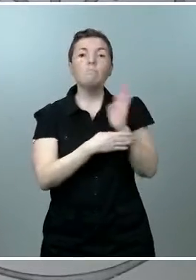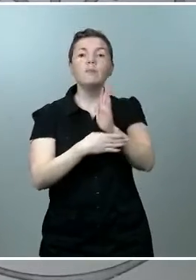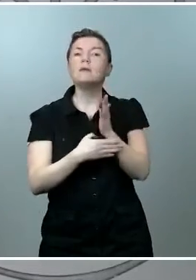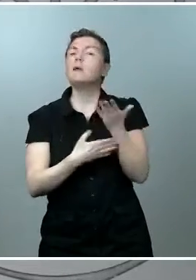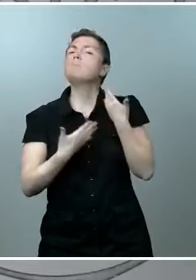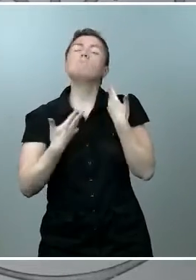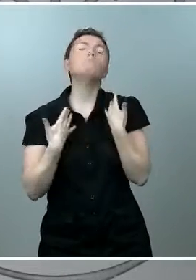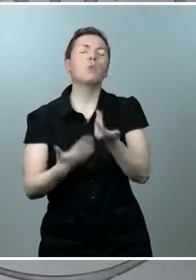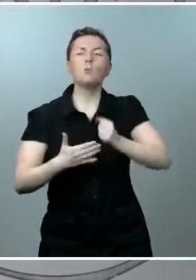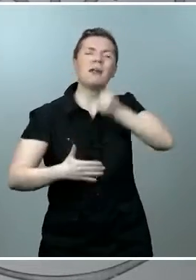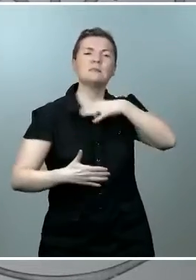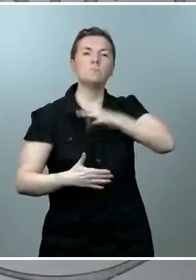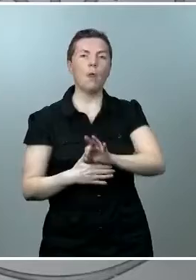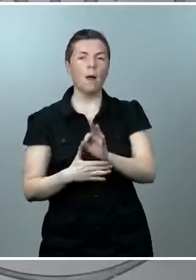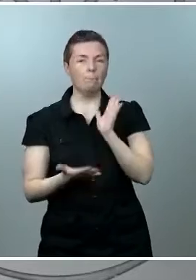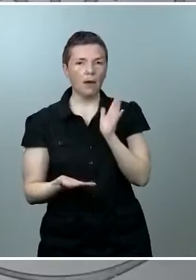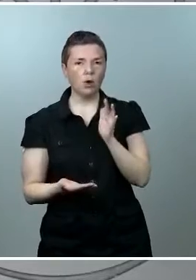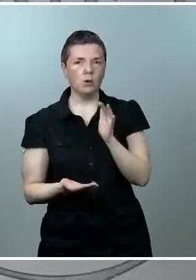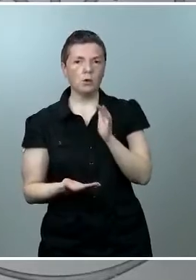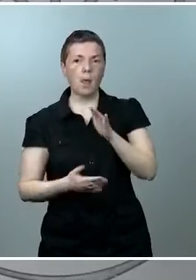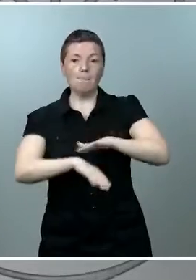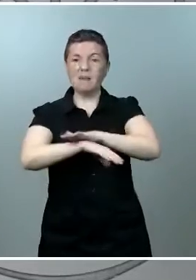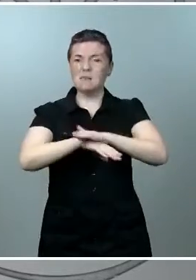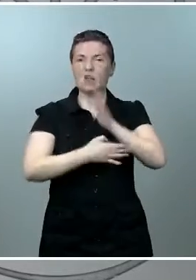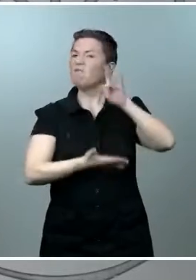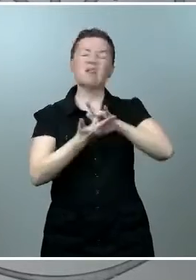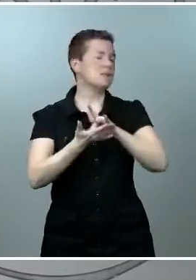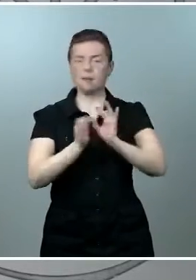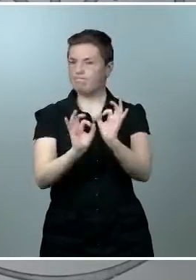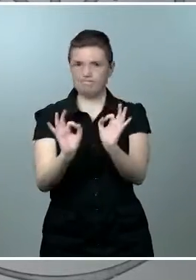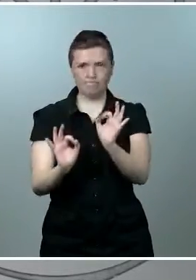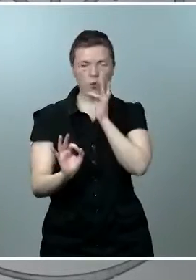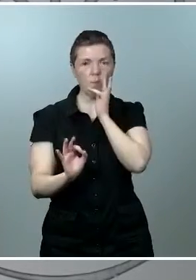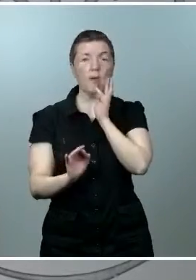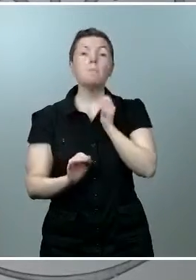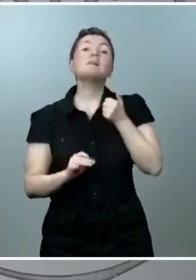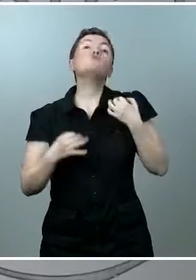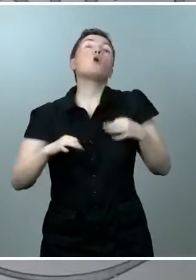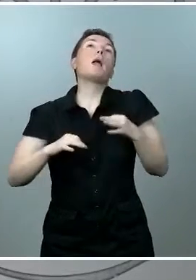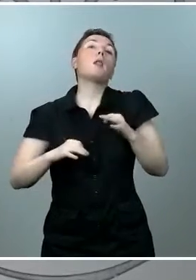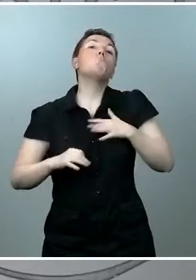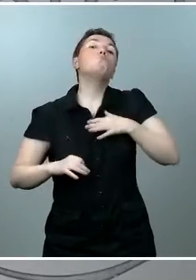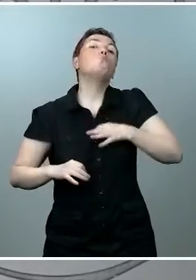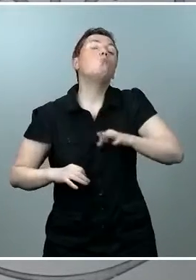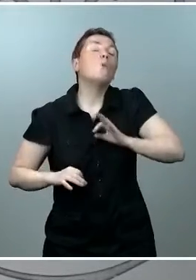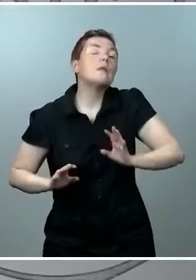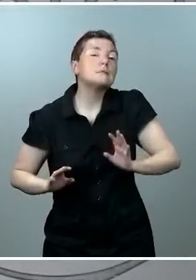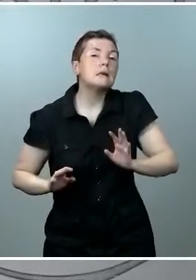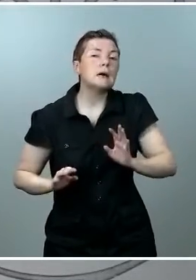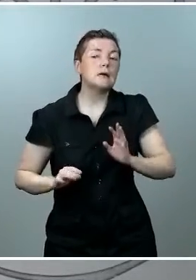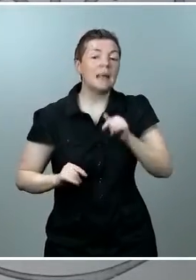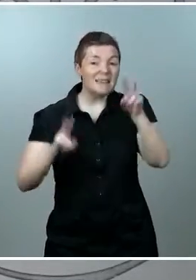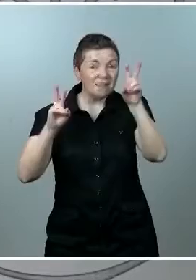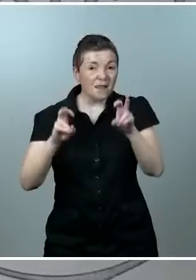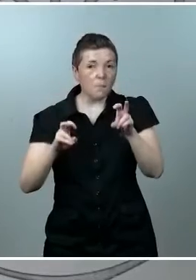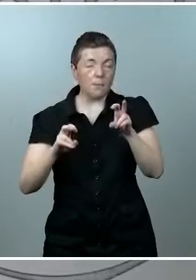pero no hay comprometido por parte del Ministerio ninguna fecha. Lo más normal, lo más previsible, es que se pueda abordar esta cuestión previo